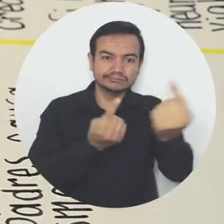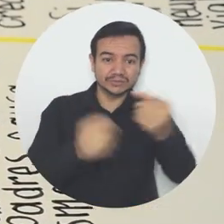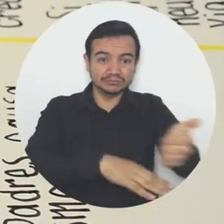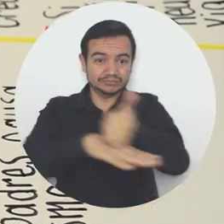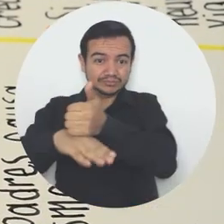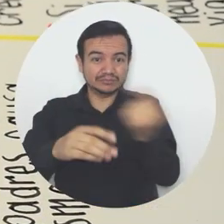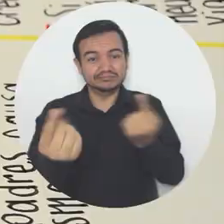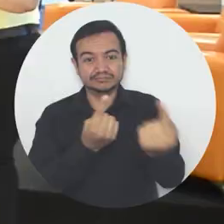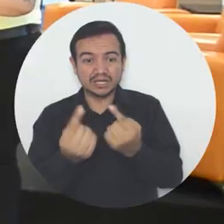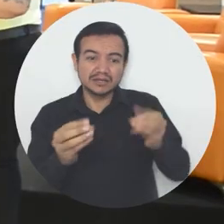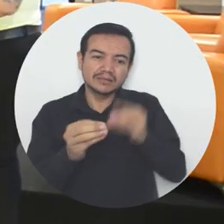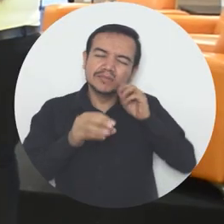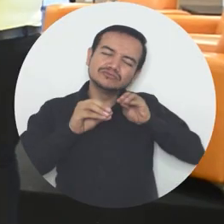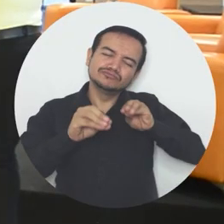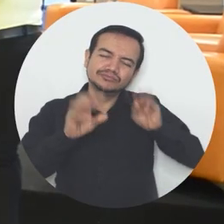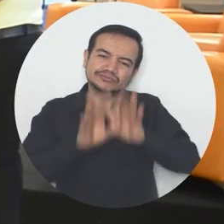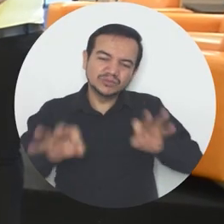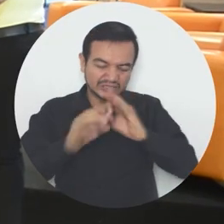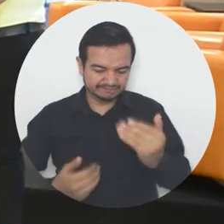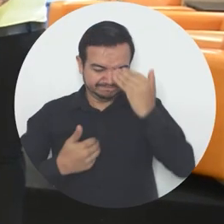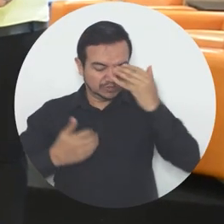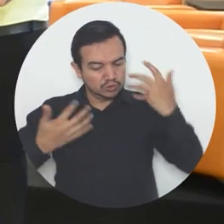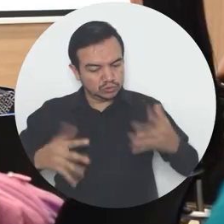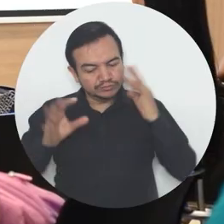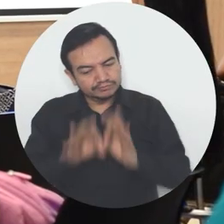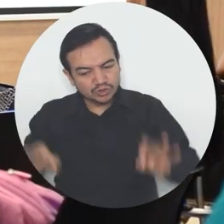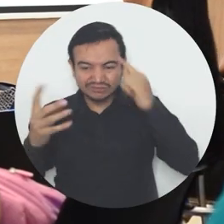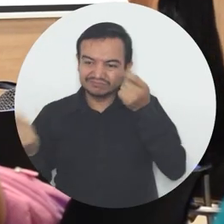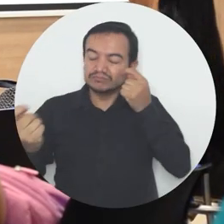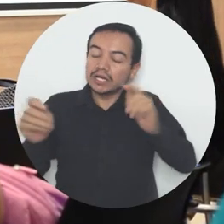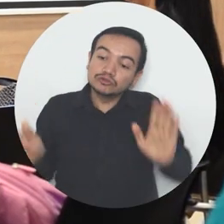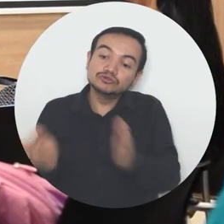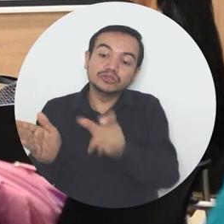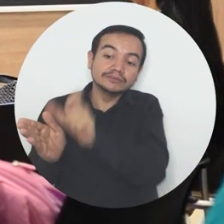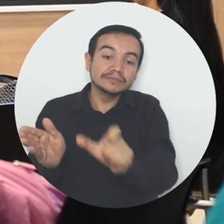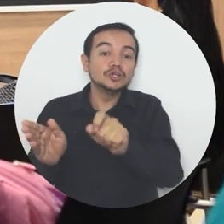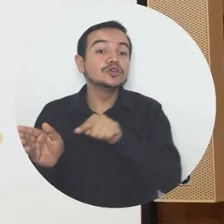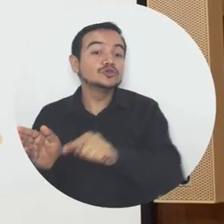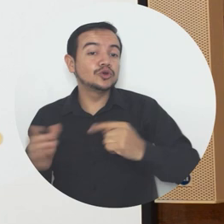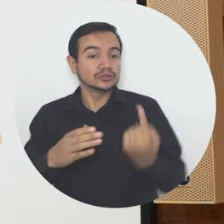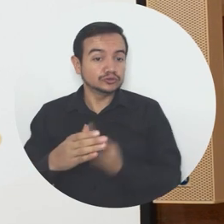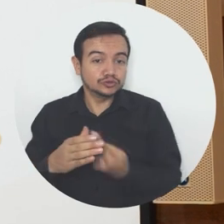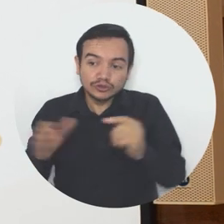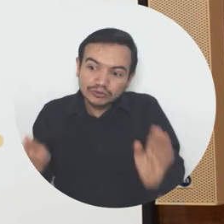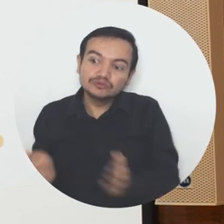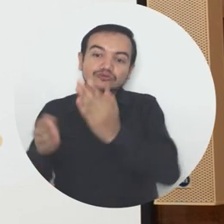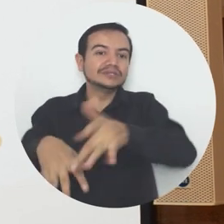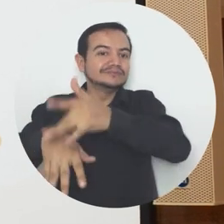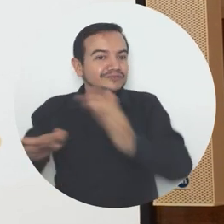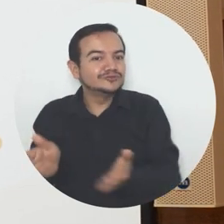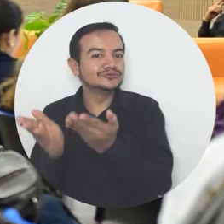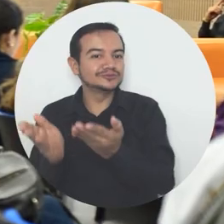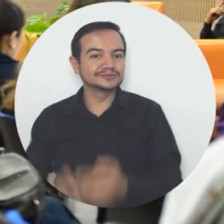se explicó la importancia de generar conciencia sobre abordajes positivos para mejorar la calidad de vida de las personas que presentan trastornos del